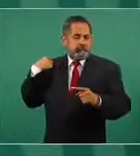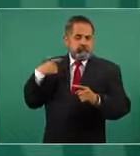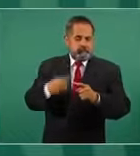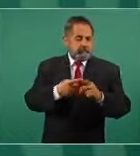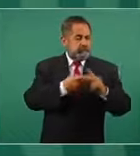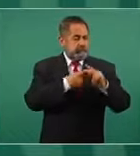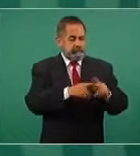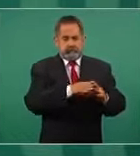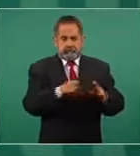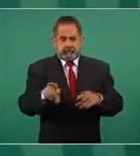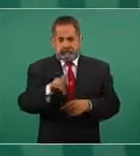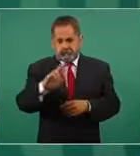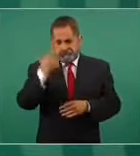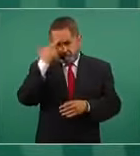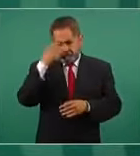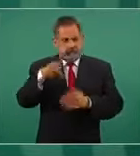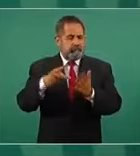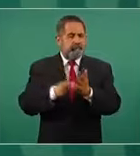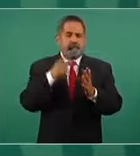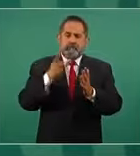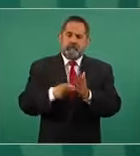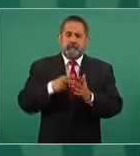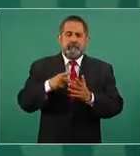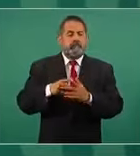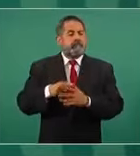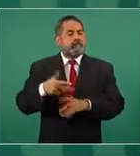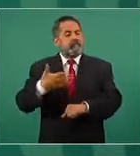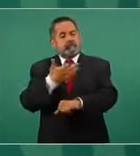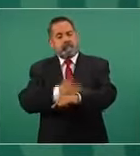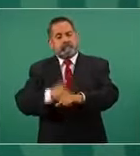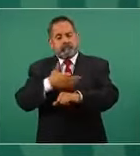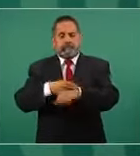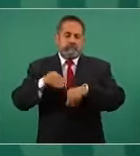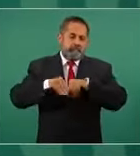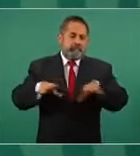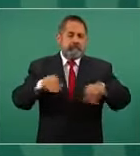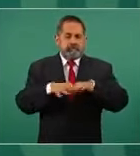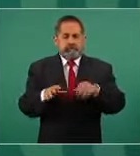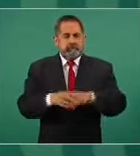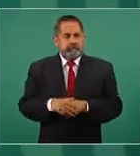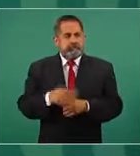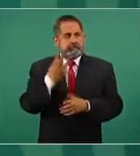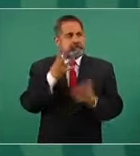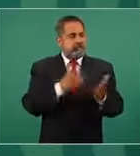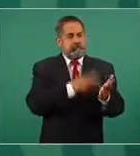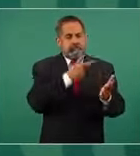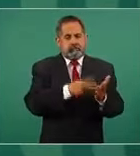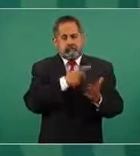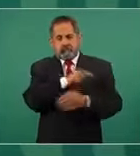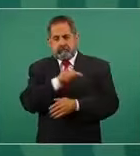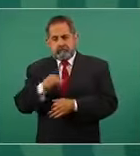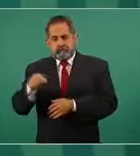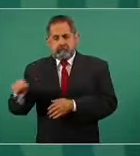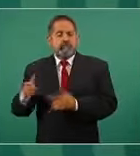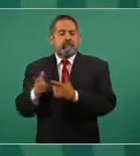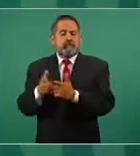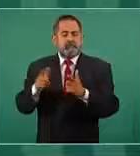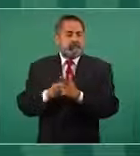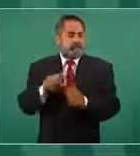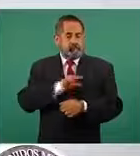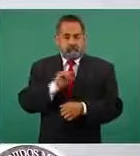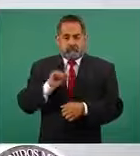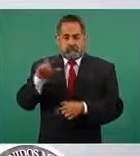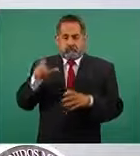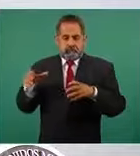Seguramente usted recordará que en varias de las sesiones vespertinas de información, en al menos cuatro ocasiones, hemos traído al grupo especializado en el tema.